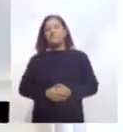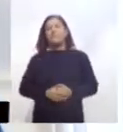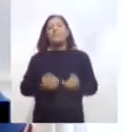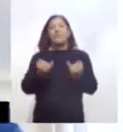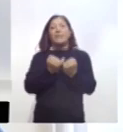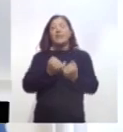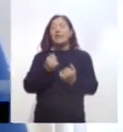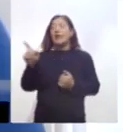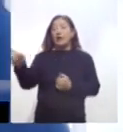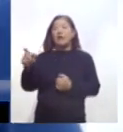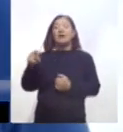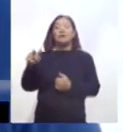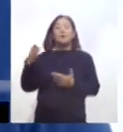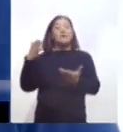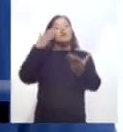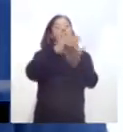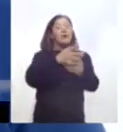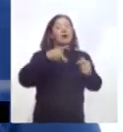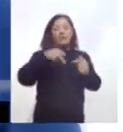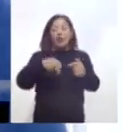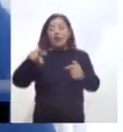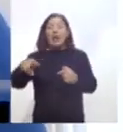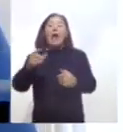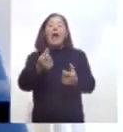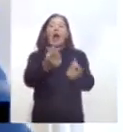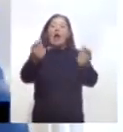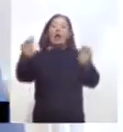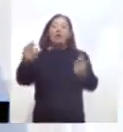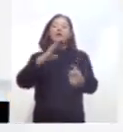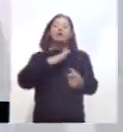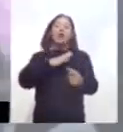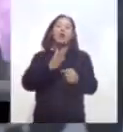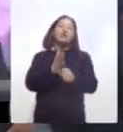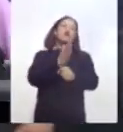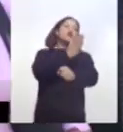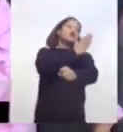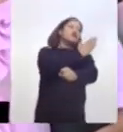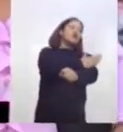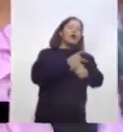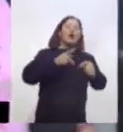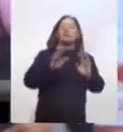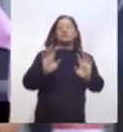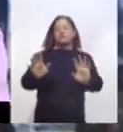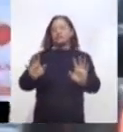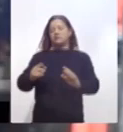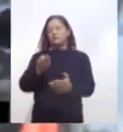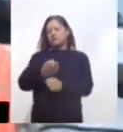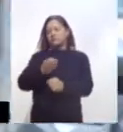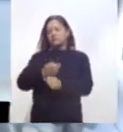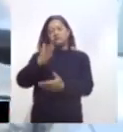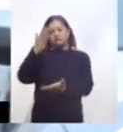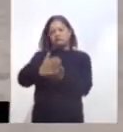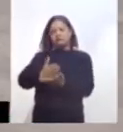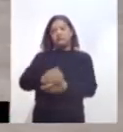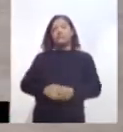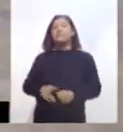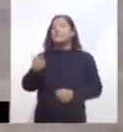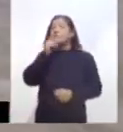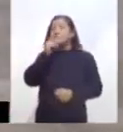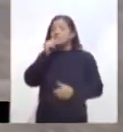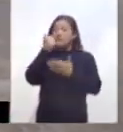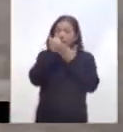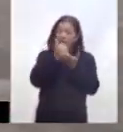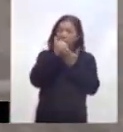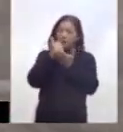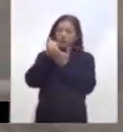a corte de agua, aunque existan adeudos anteriores, se van a parar todos ellos. Concluyó que la autoridad otorga todas las facilidades